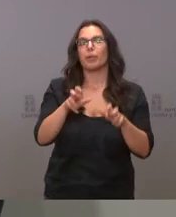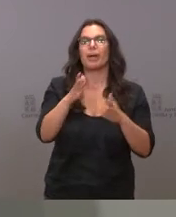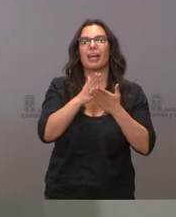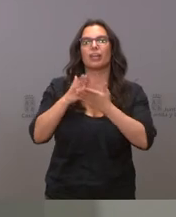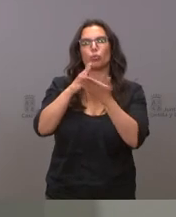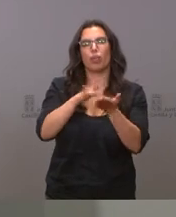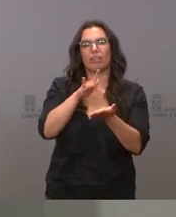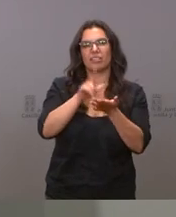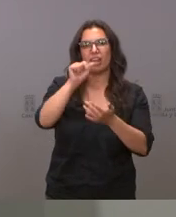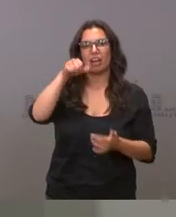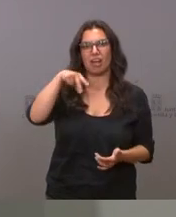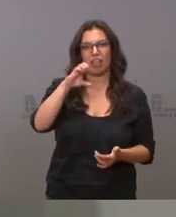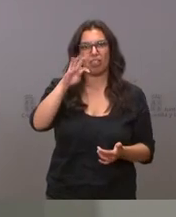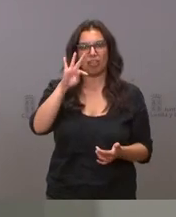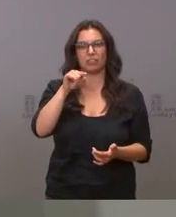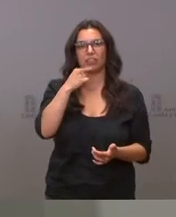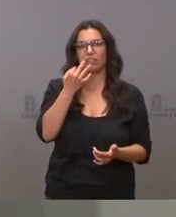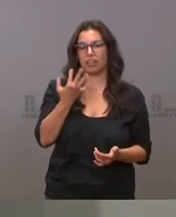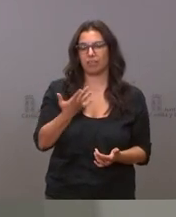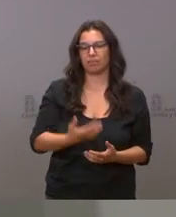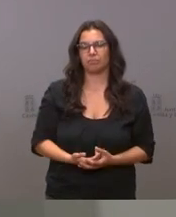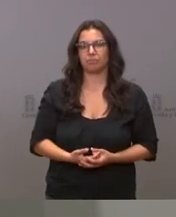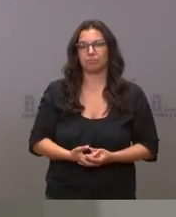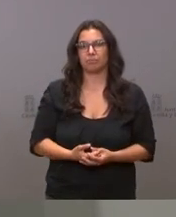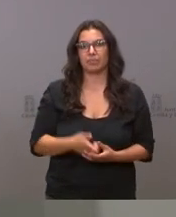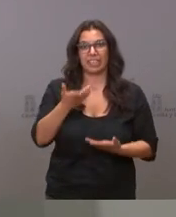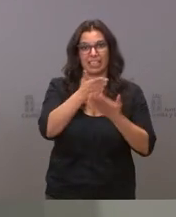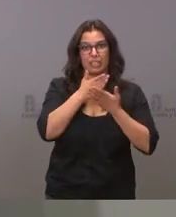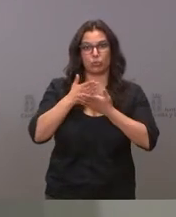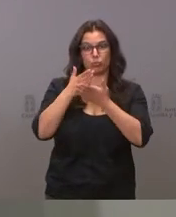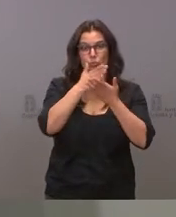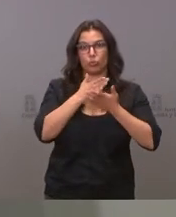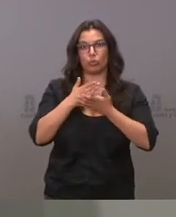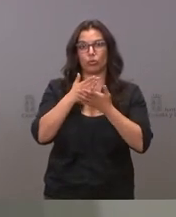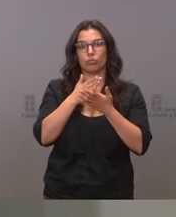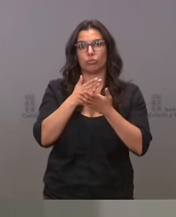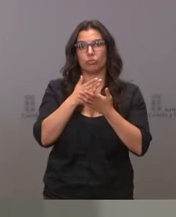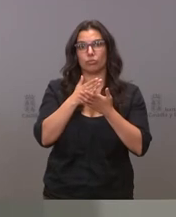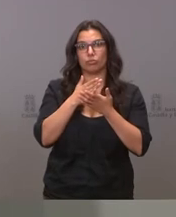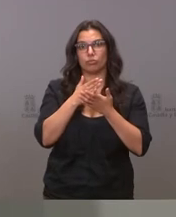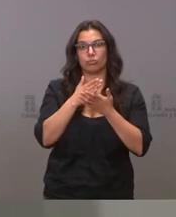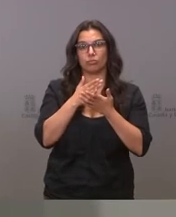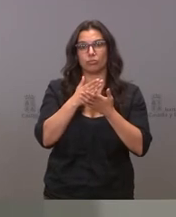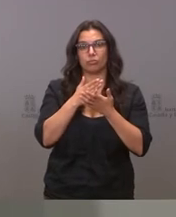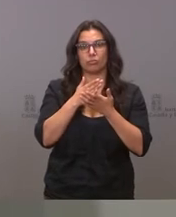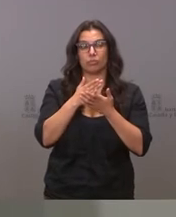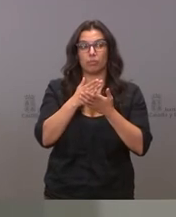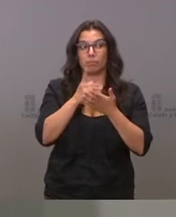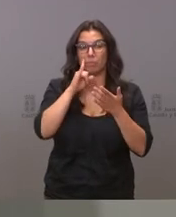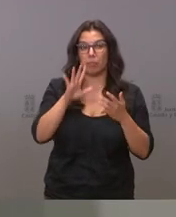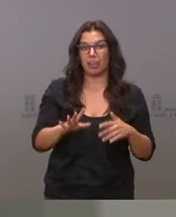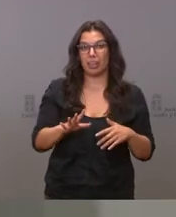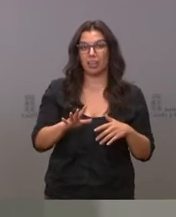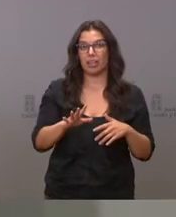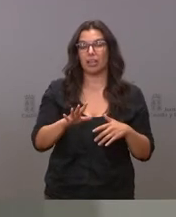el estudio de Lancet he de decirles que ese estudio que si yo no me equivoco la publicación de